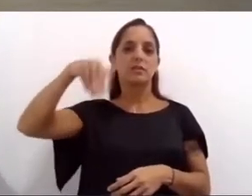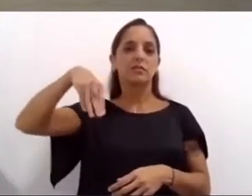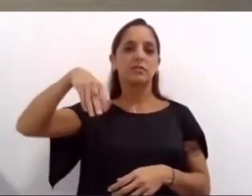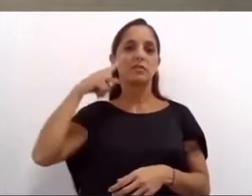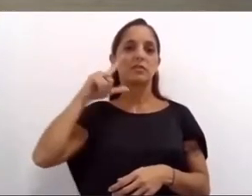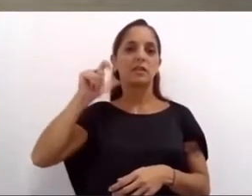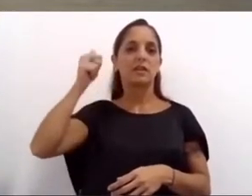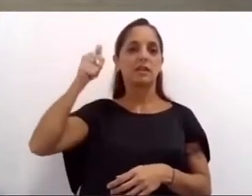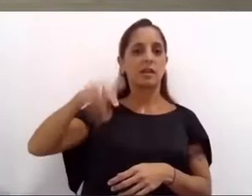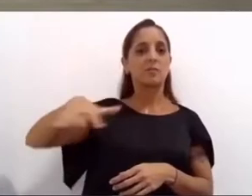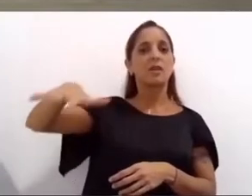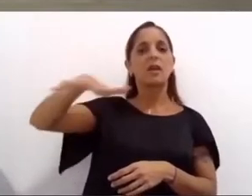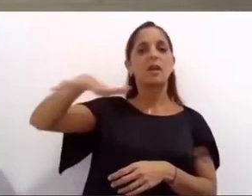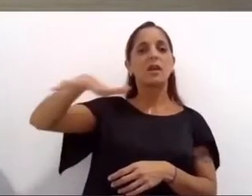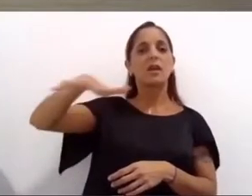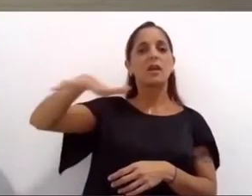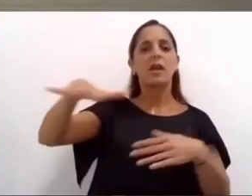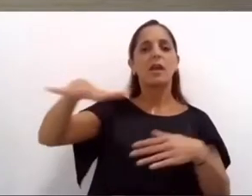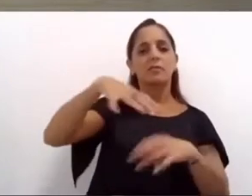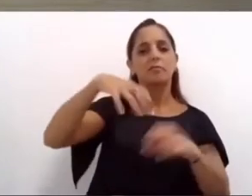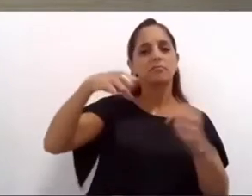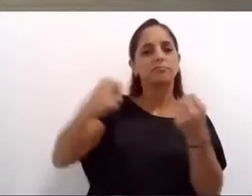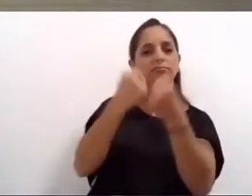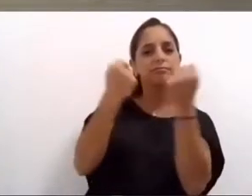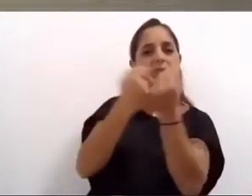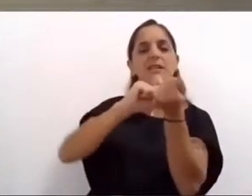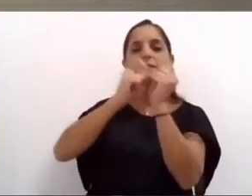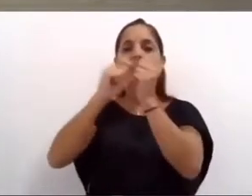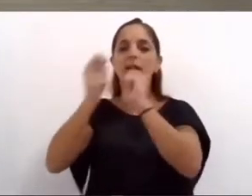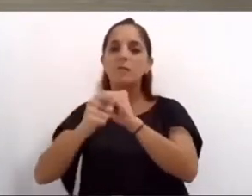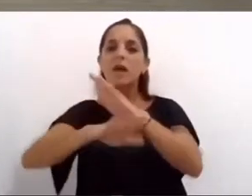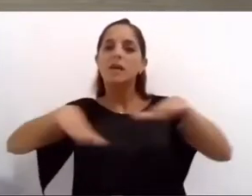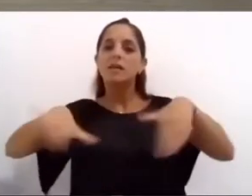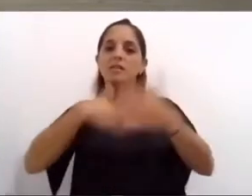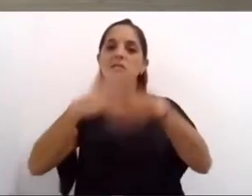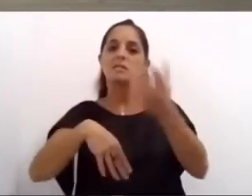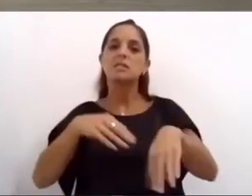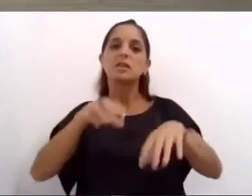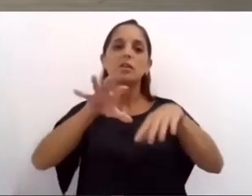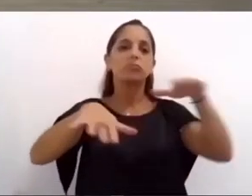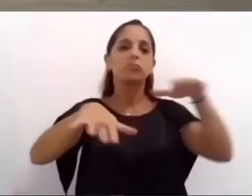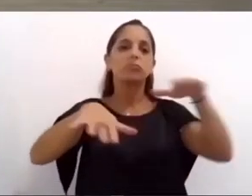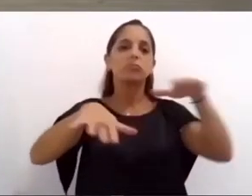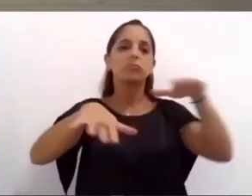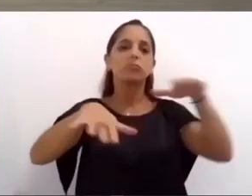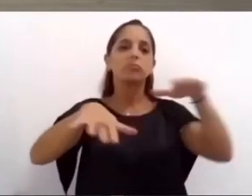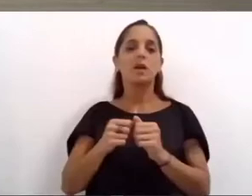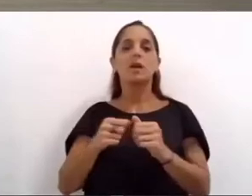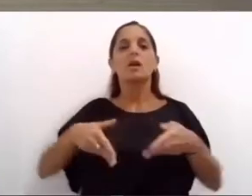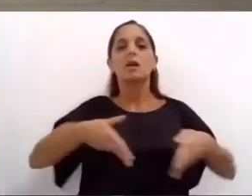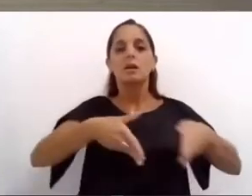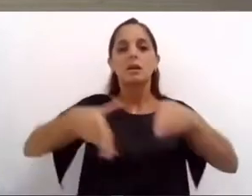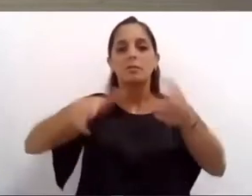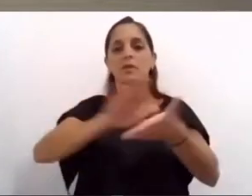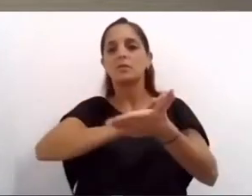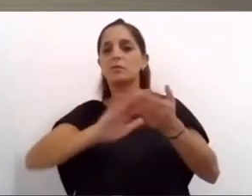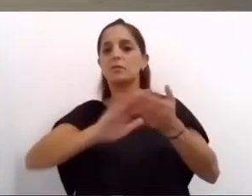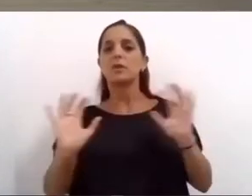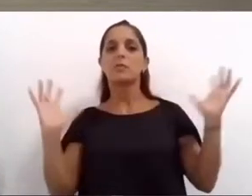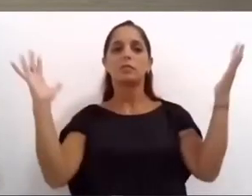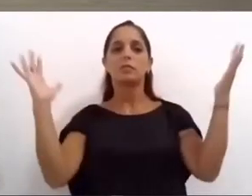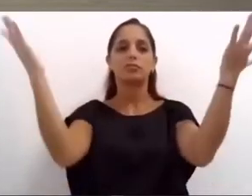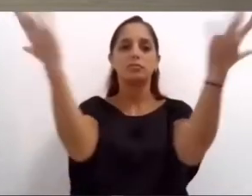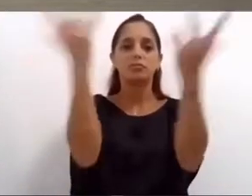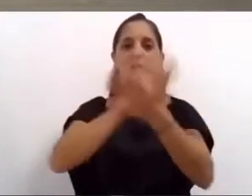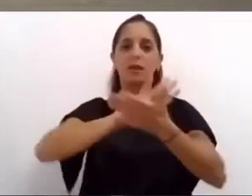anfiteatro juegos infantiles cancha de fútbol espacio de recreación senderos y arbolado en